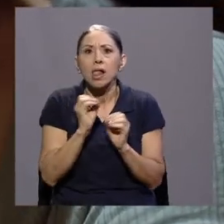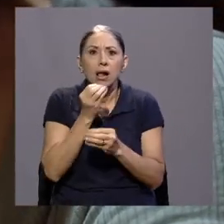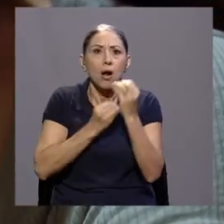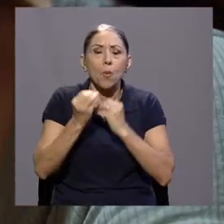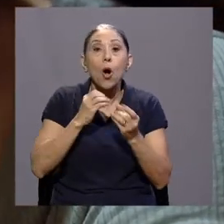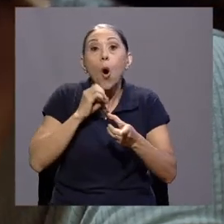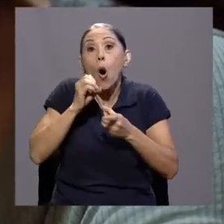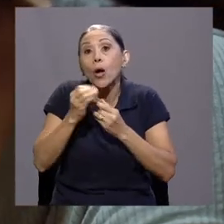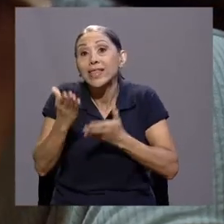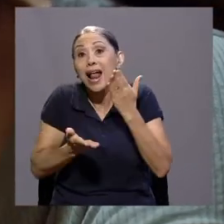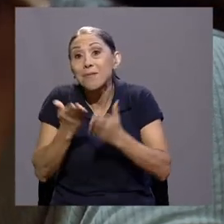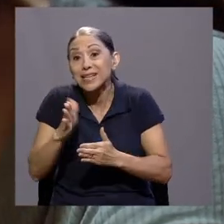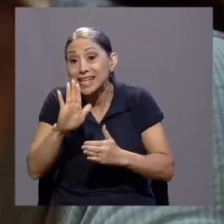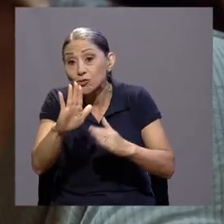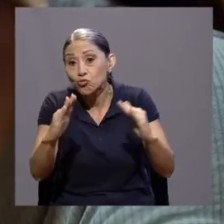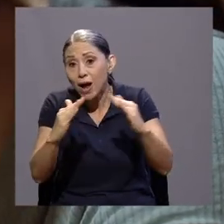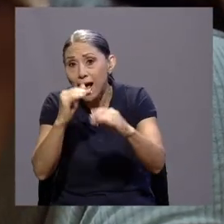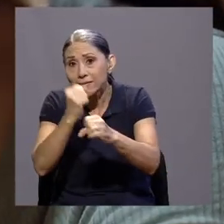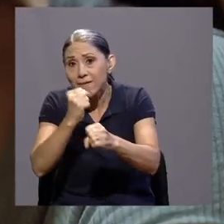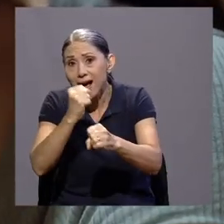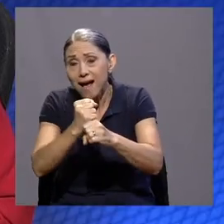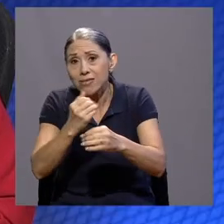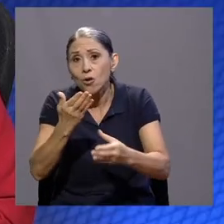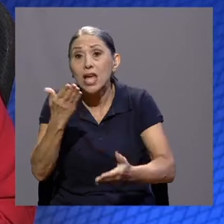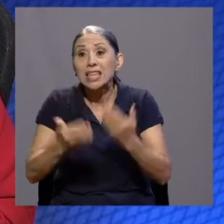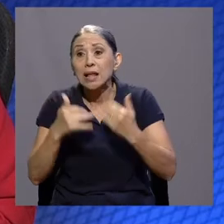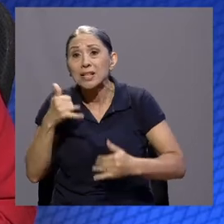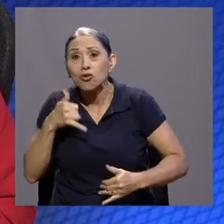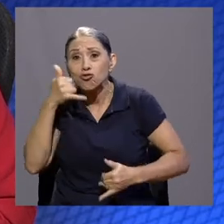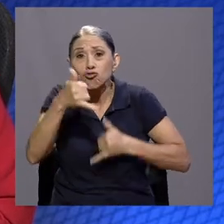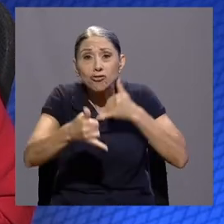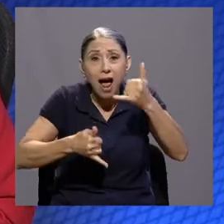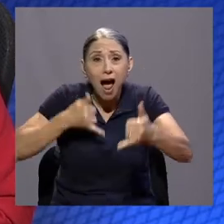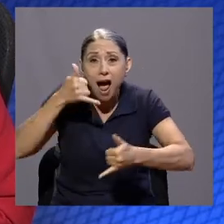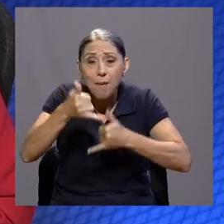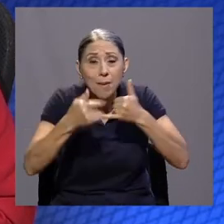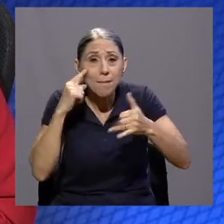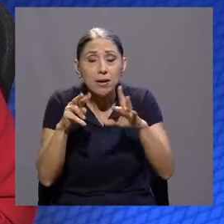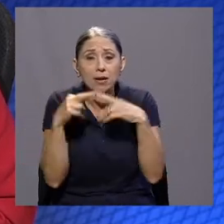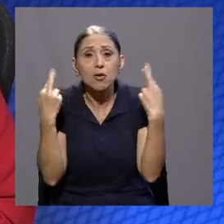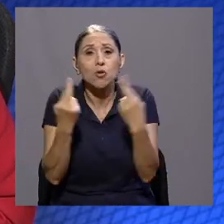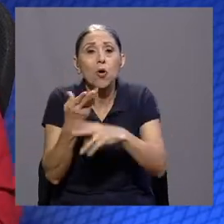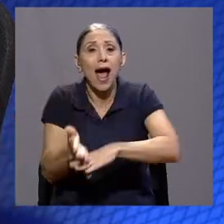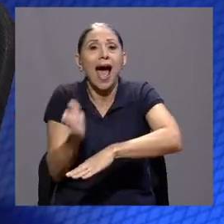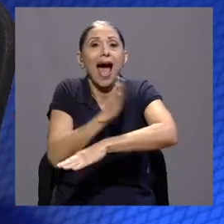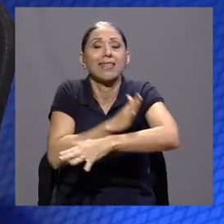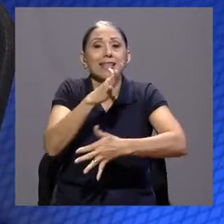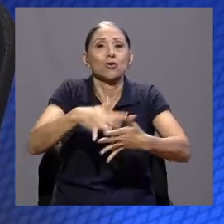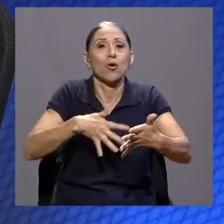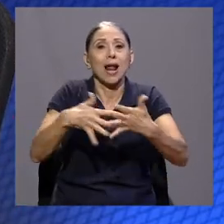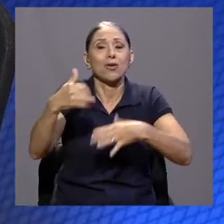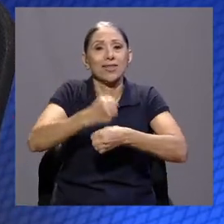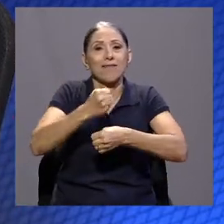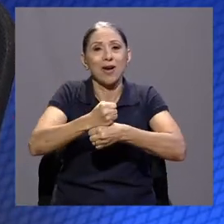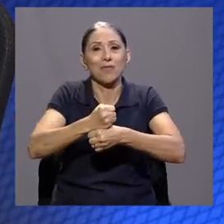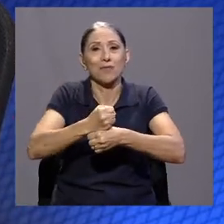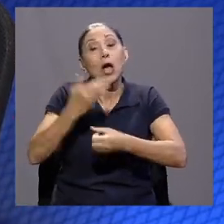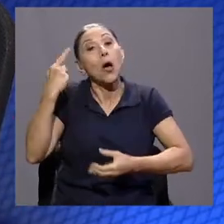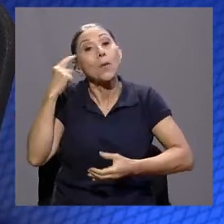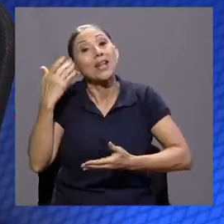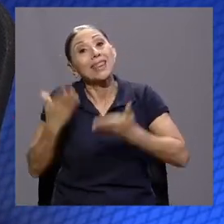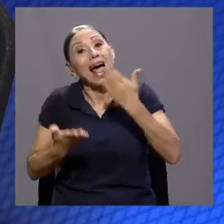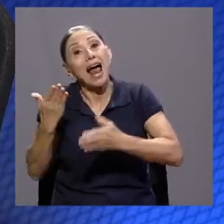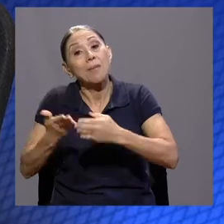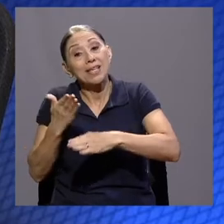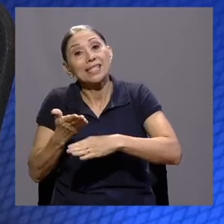llamadas de reuniones antes de su horario de trabajo, porque tal vez en la mañana se tenían dos horas para